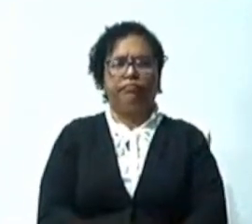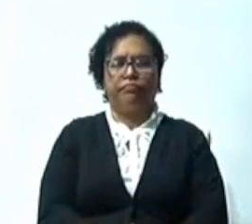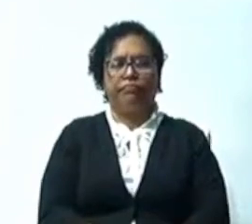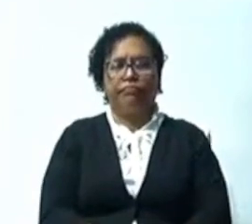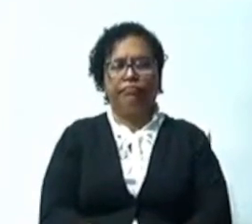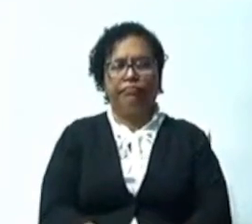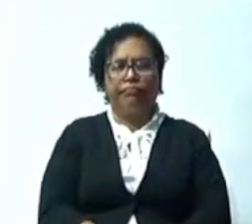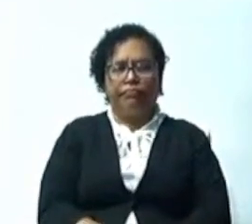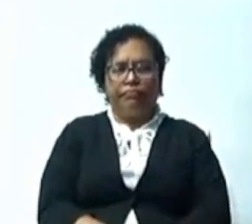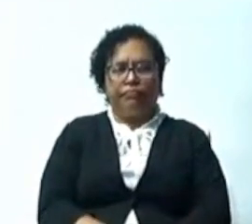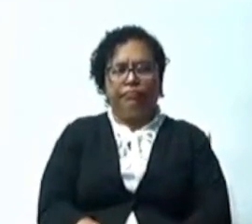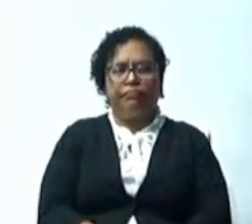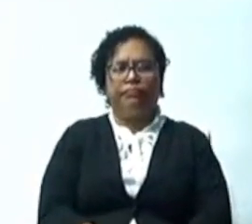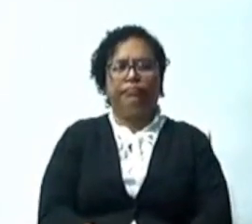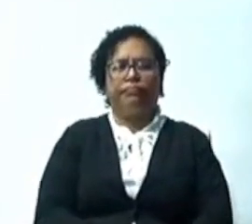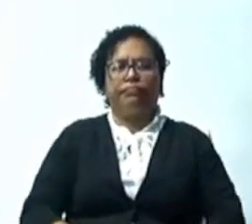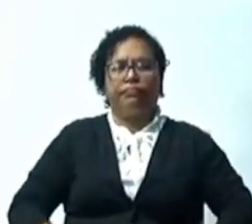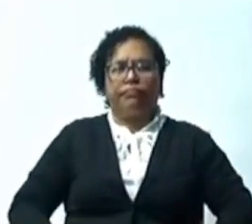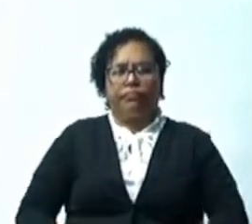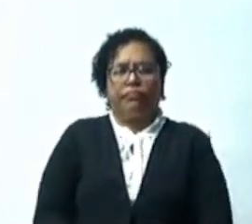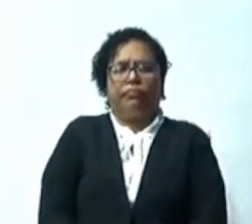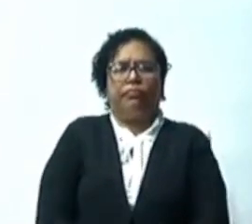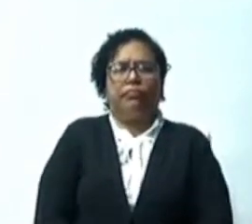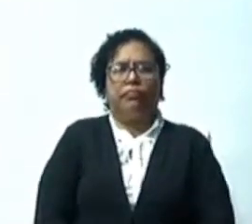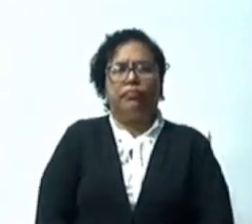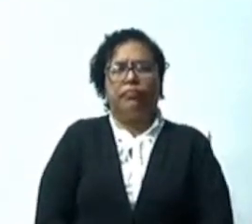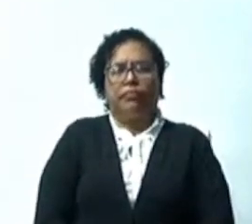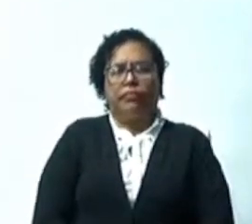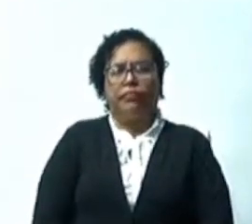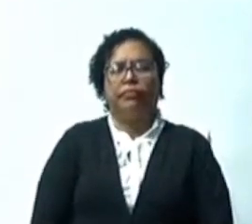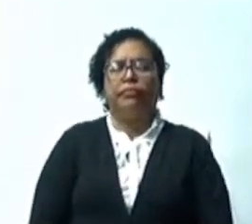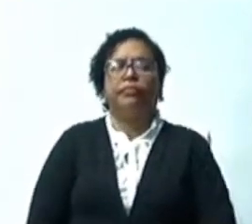de desarrollo en la República Dominicana.